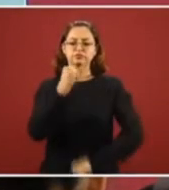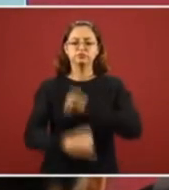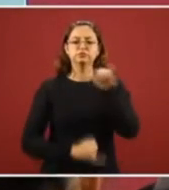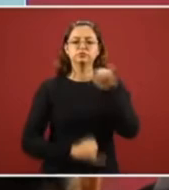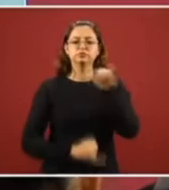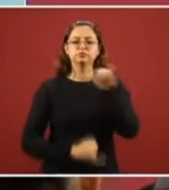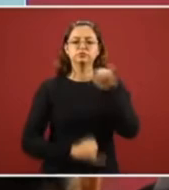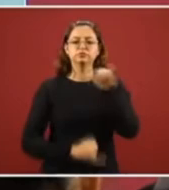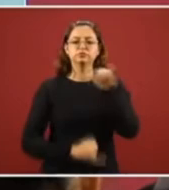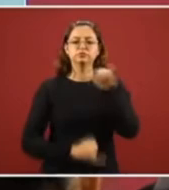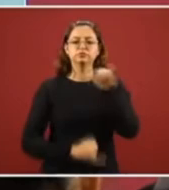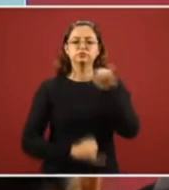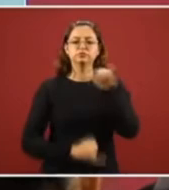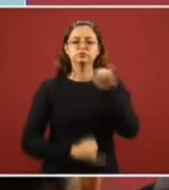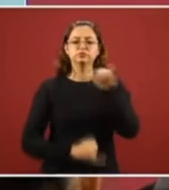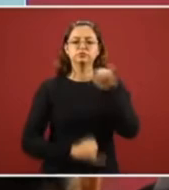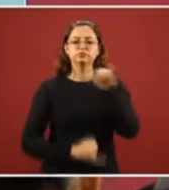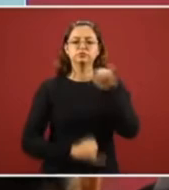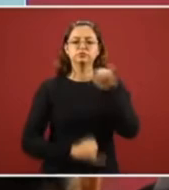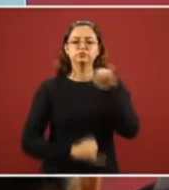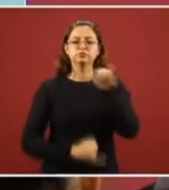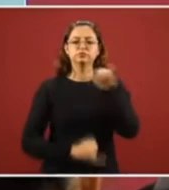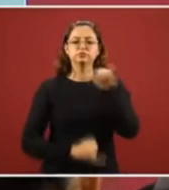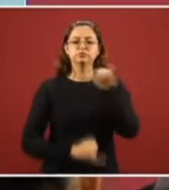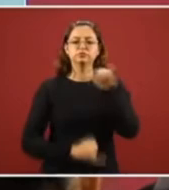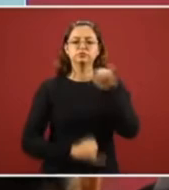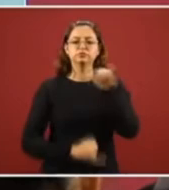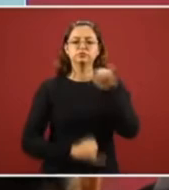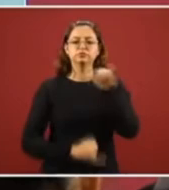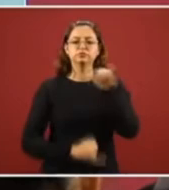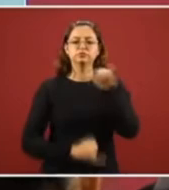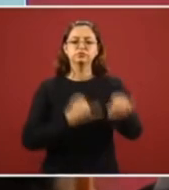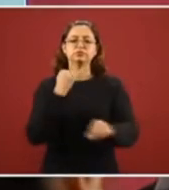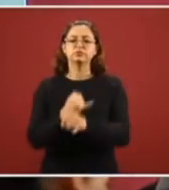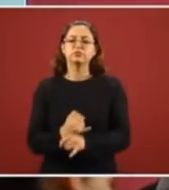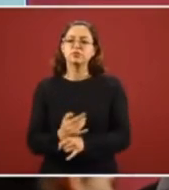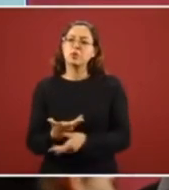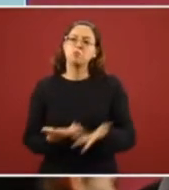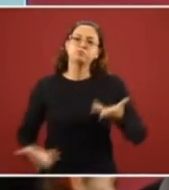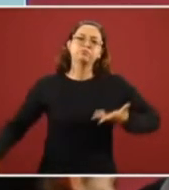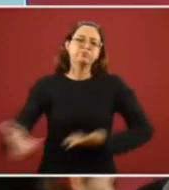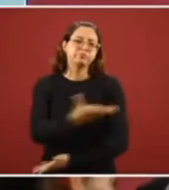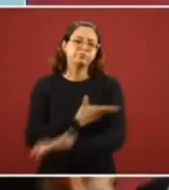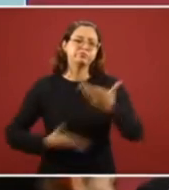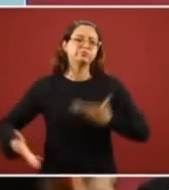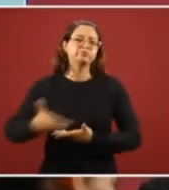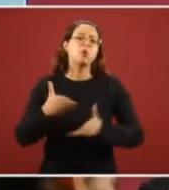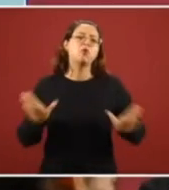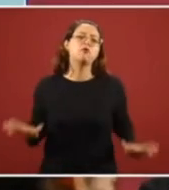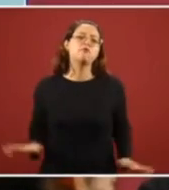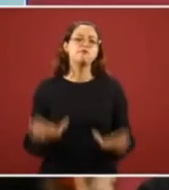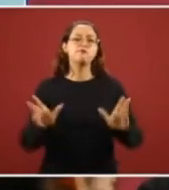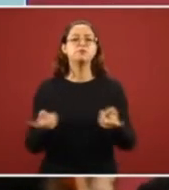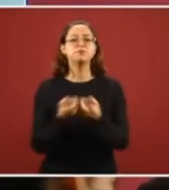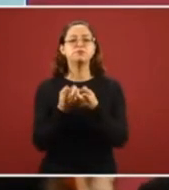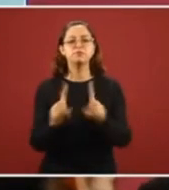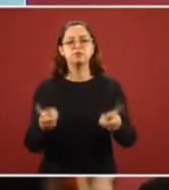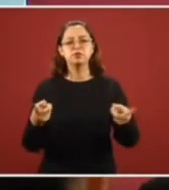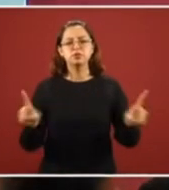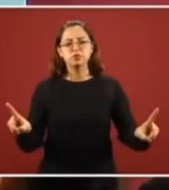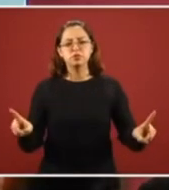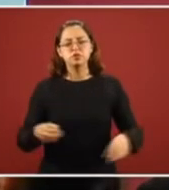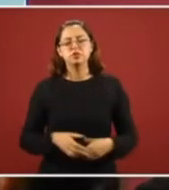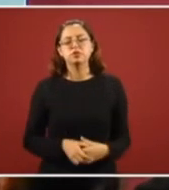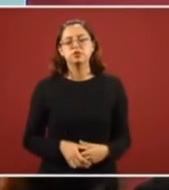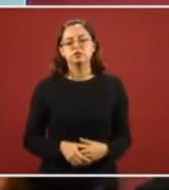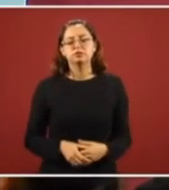desarrollo internacional para el for development el respeto